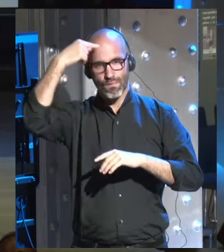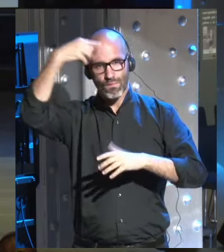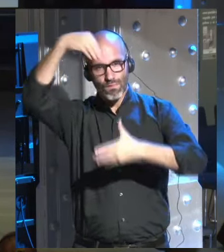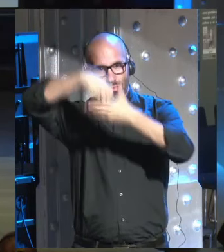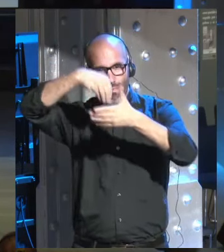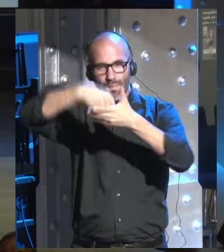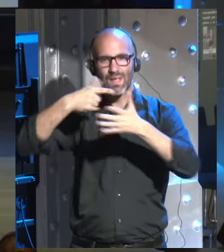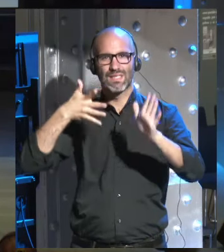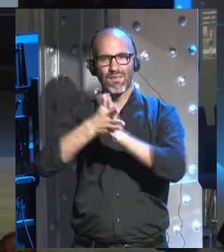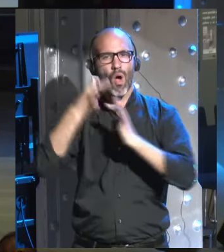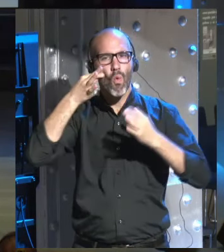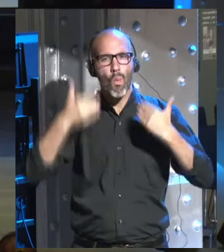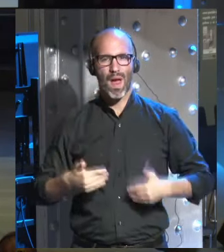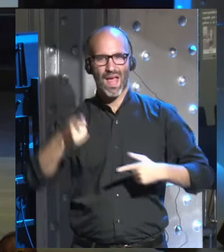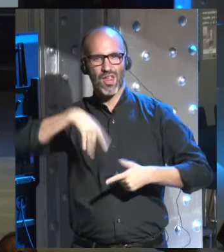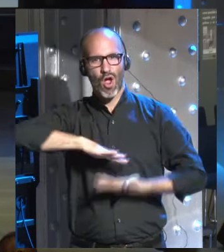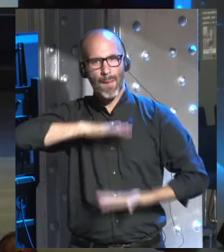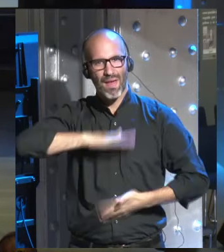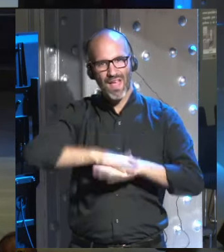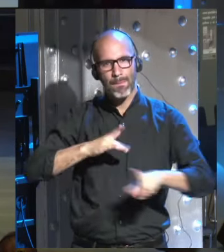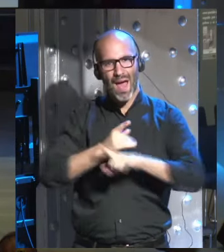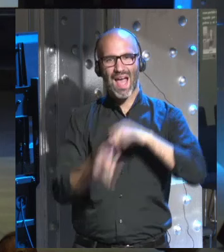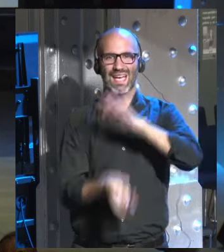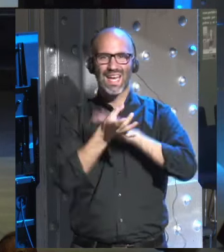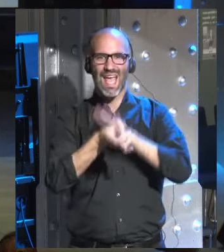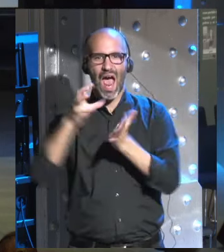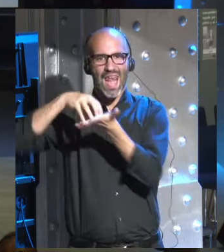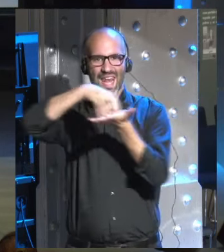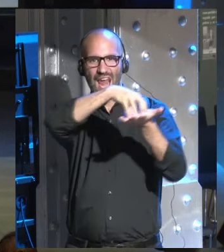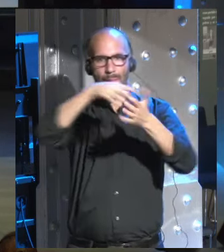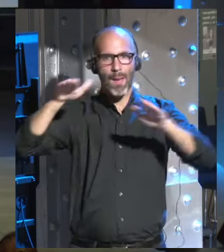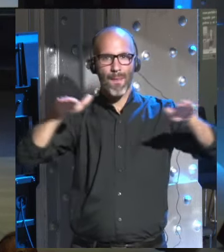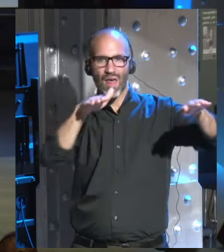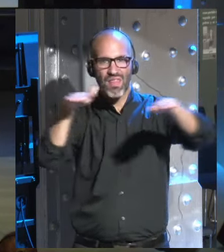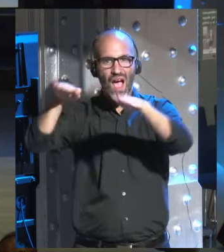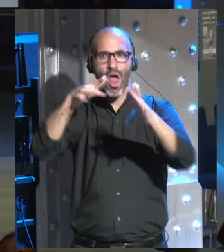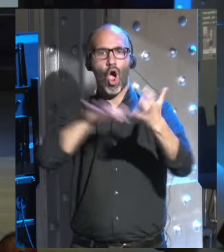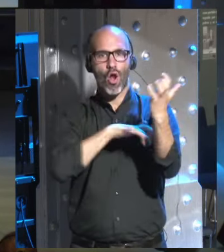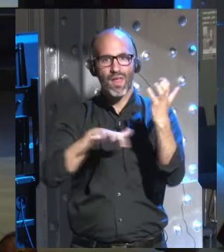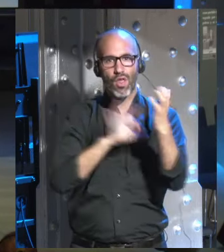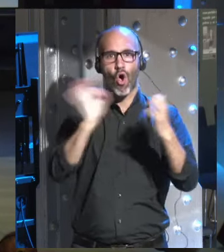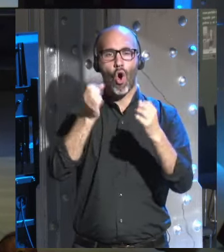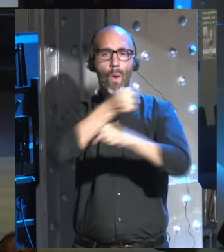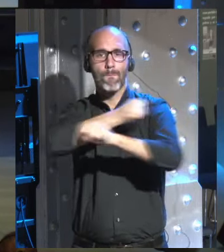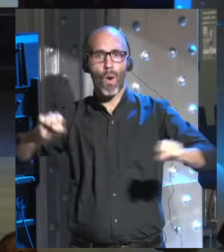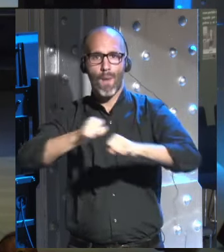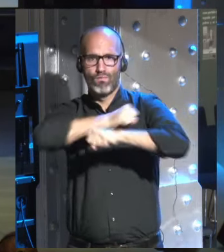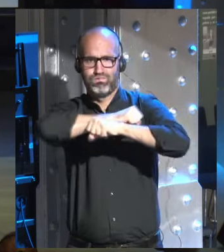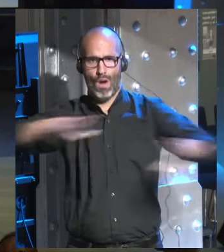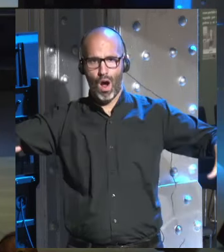Humanos capaces de construir naves espaciales, ordenadores y bombas atómicas.